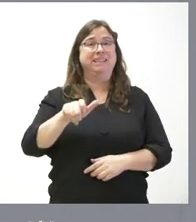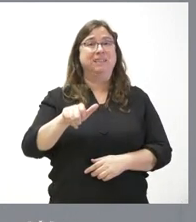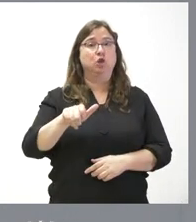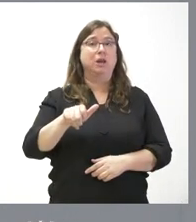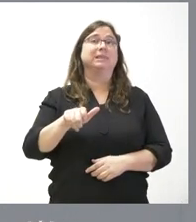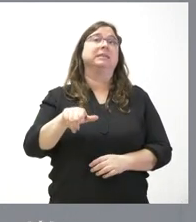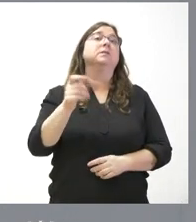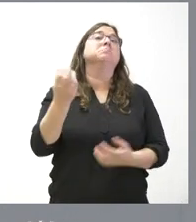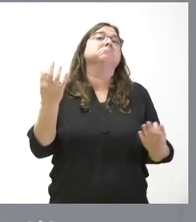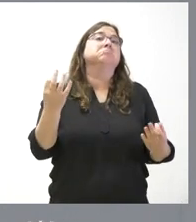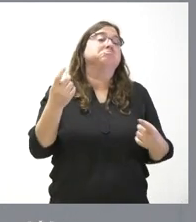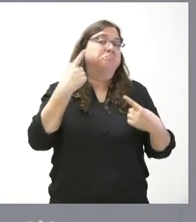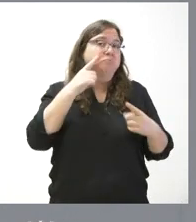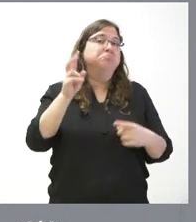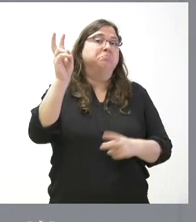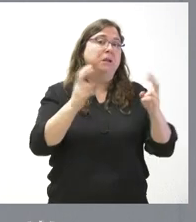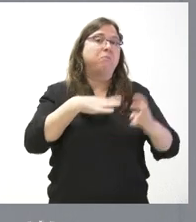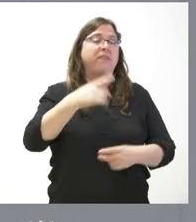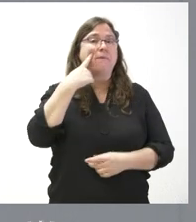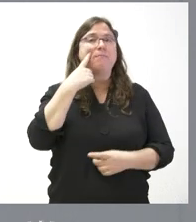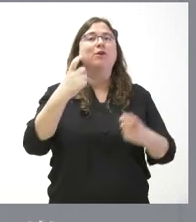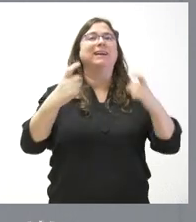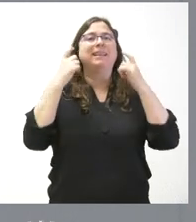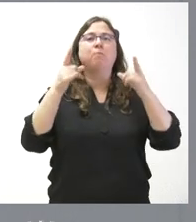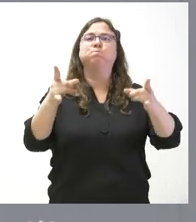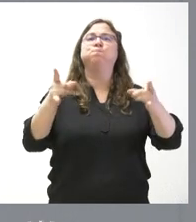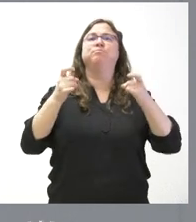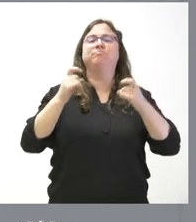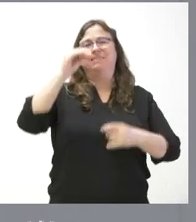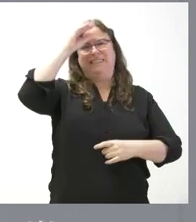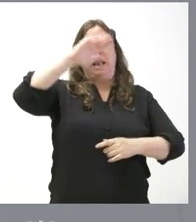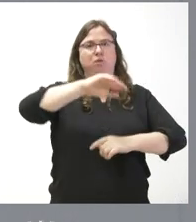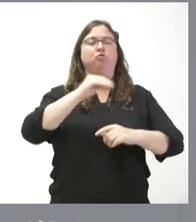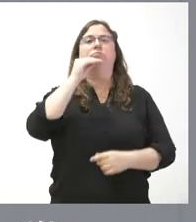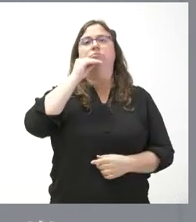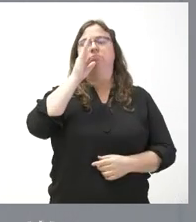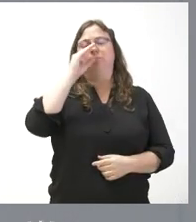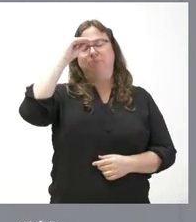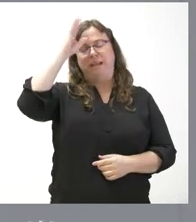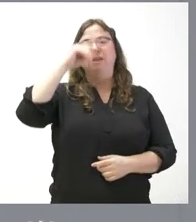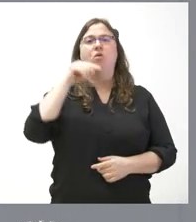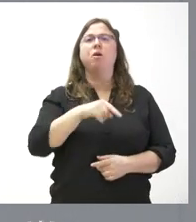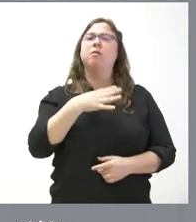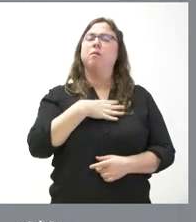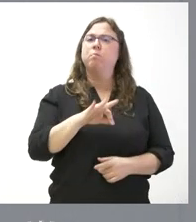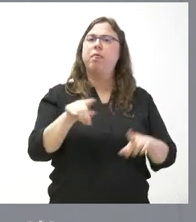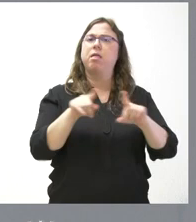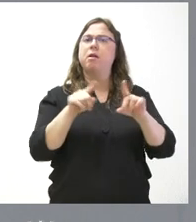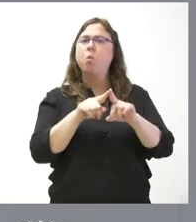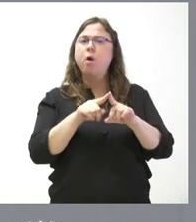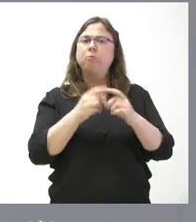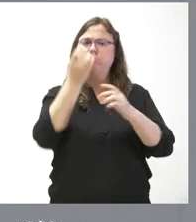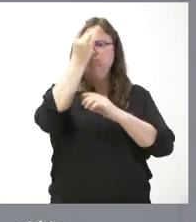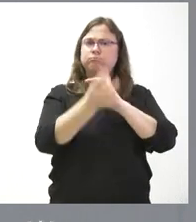que pueda venir, pero siempre es muy interesante que reforcemos el talento en nuestra comunidad autónoma, merece la pena el esfuerzo y en esa dirección se ha planteado la iniciativa